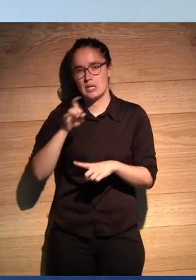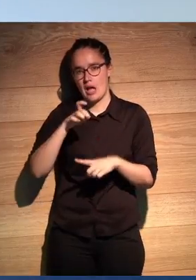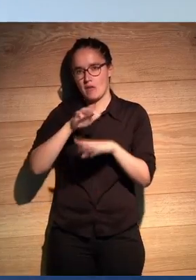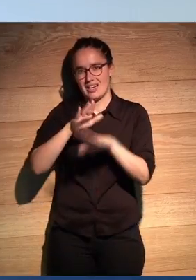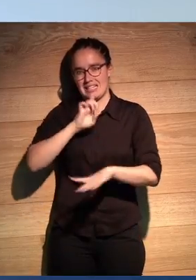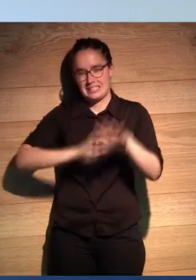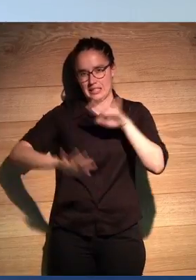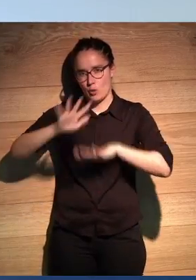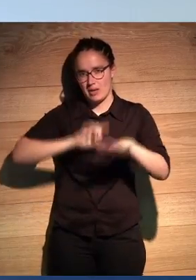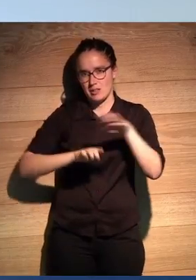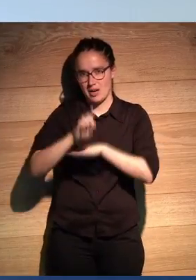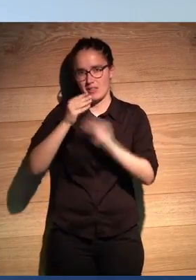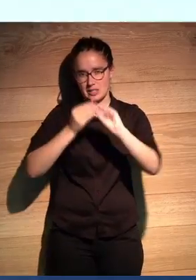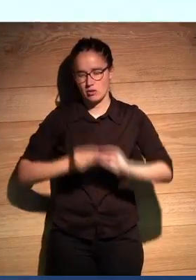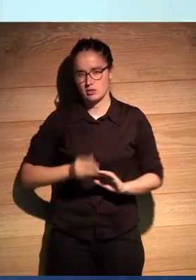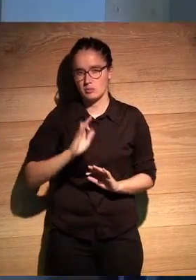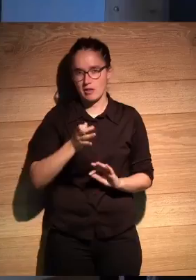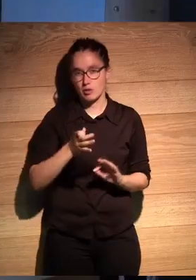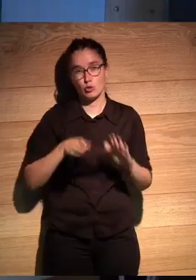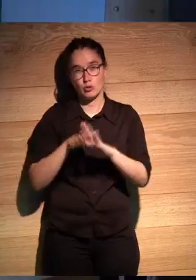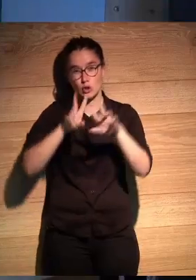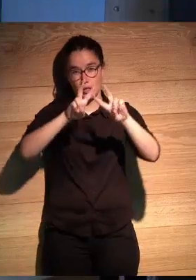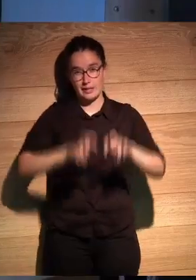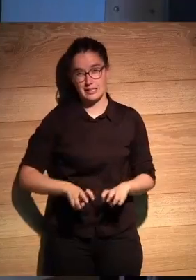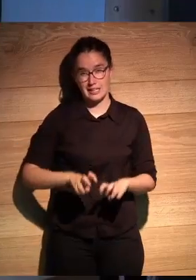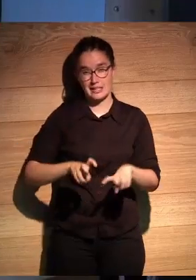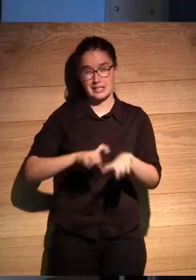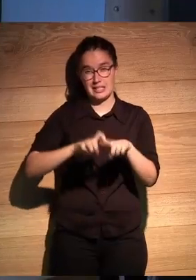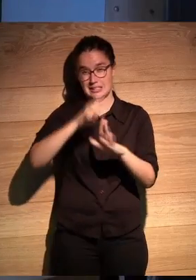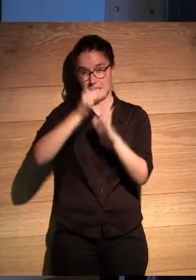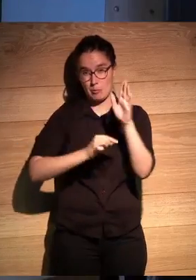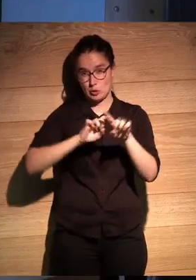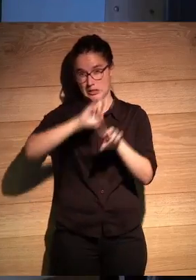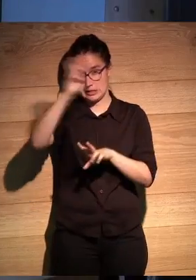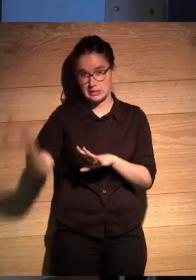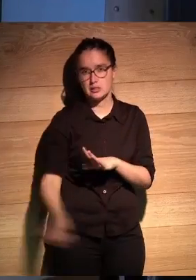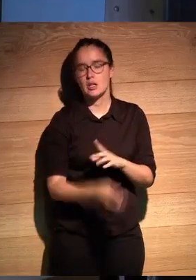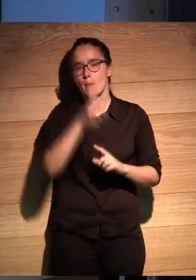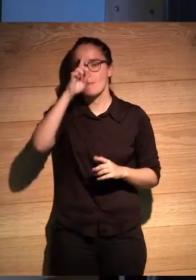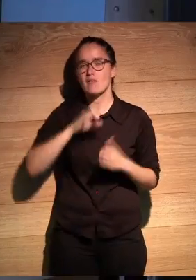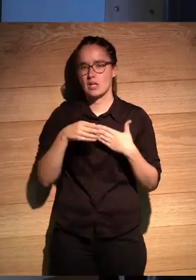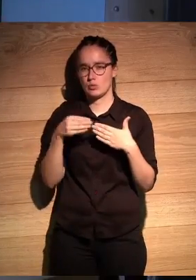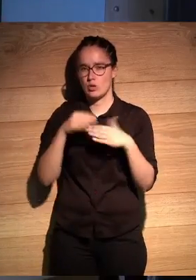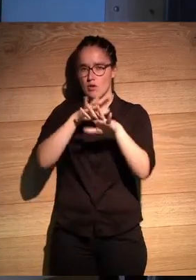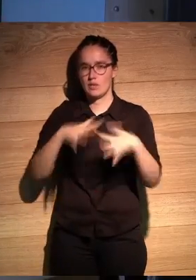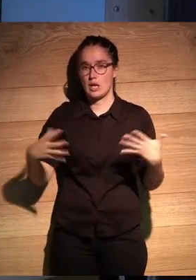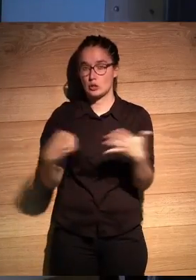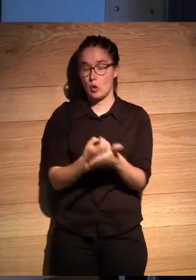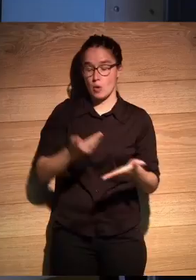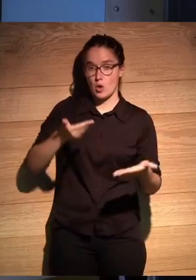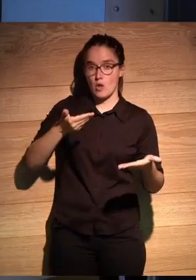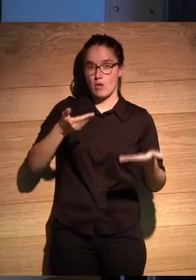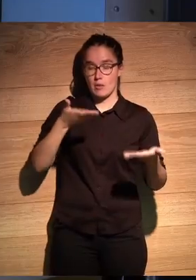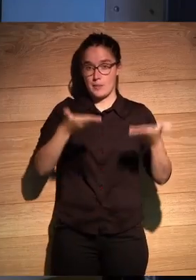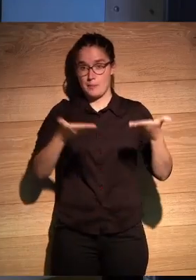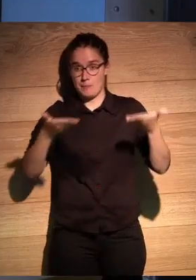complicadas en el desarrollo. Totalmente, siguiendo con este análisis de los diferentes tipos de requerimientos, llegamos al perfil de usuario, al final es toda una fuerza de equilibrios como